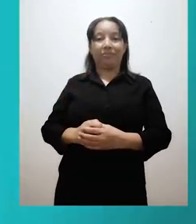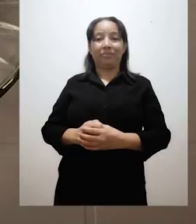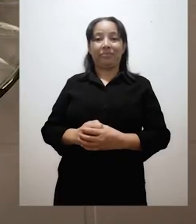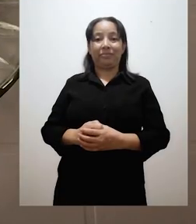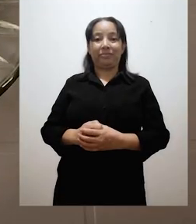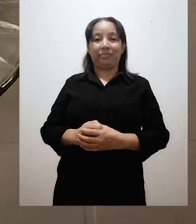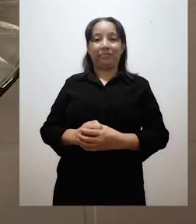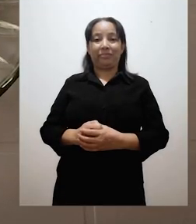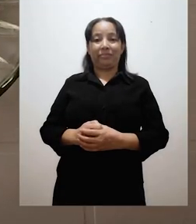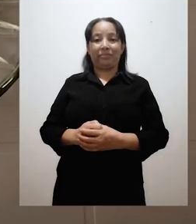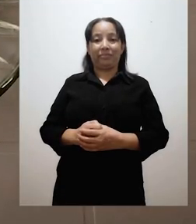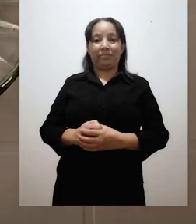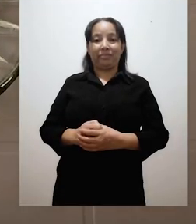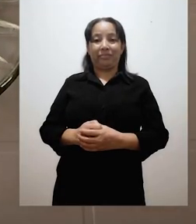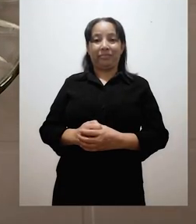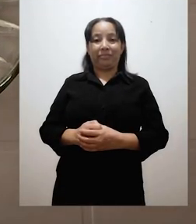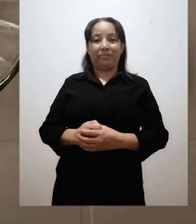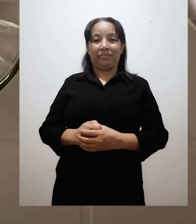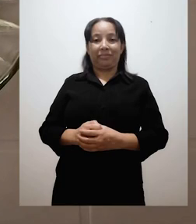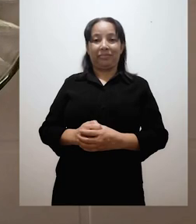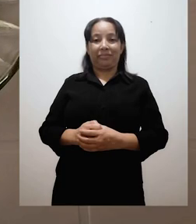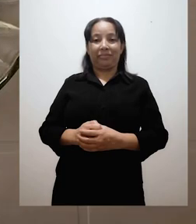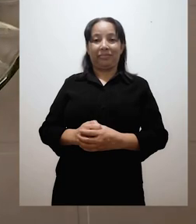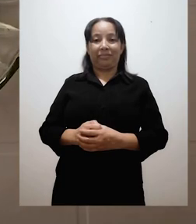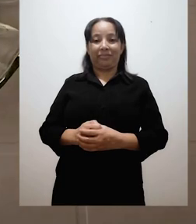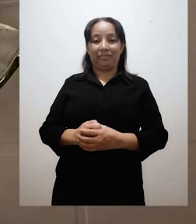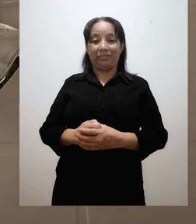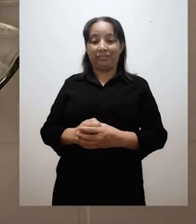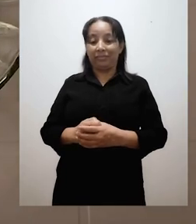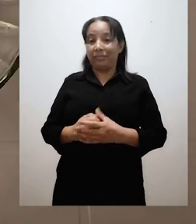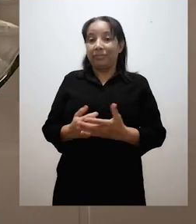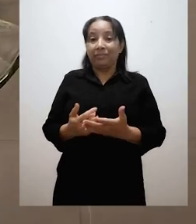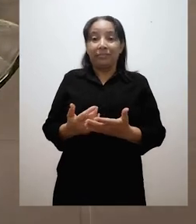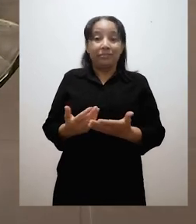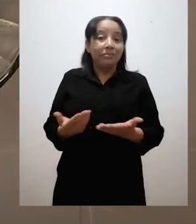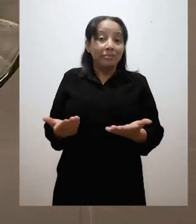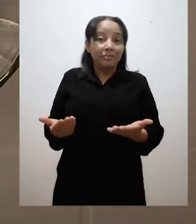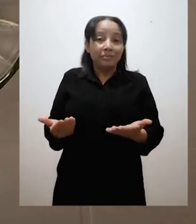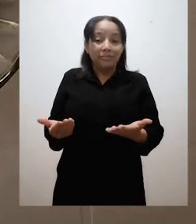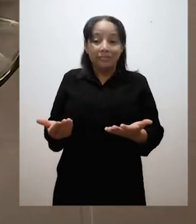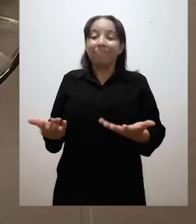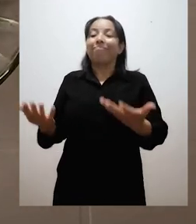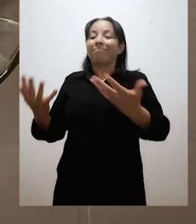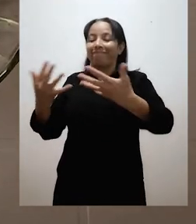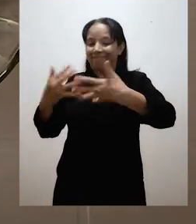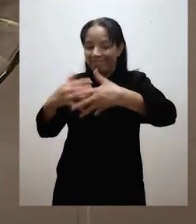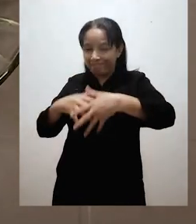El siguiente paso será mezclar todos los ingredientes.